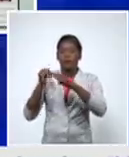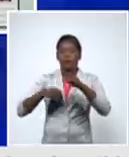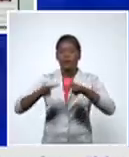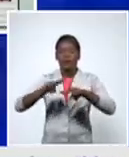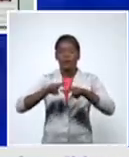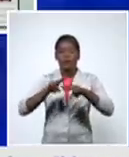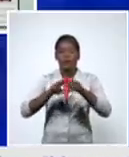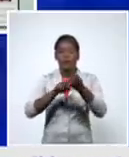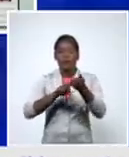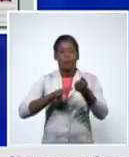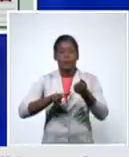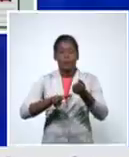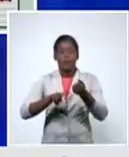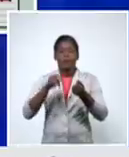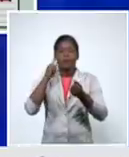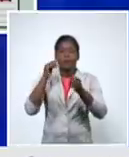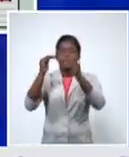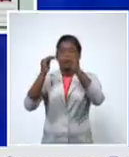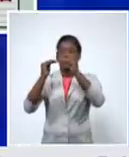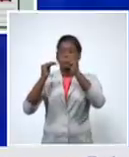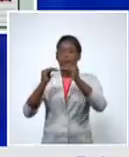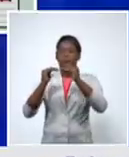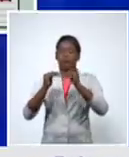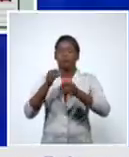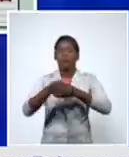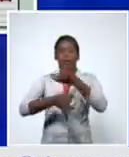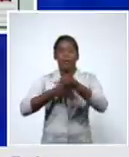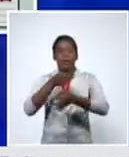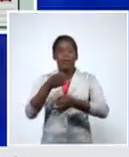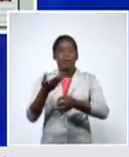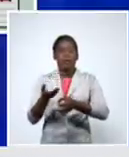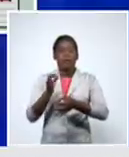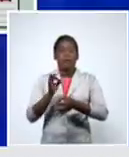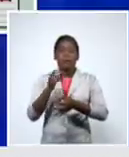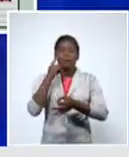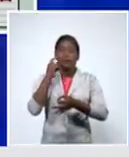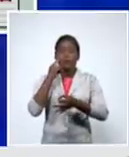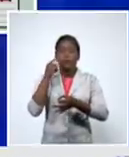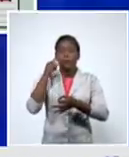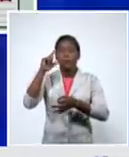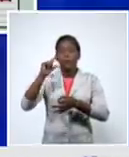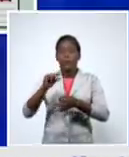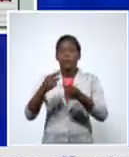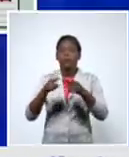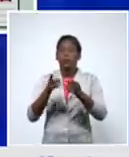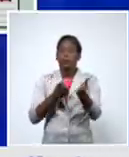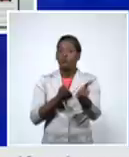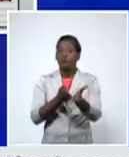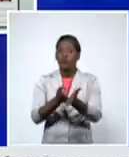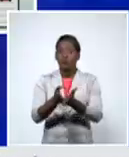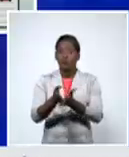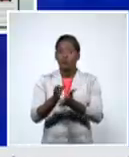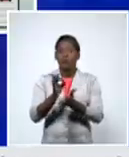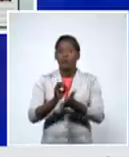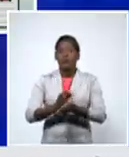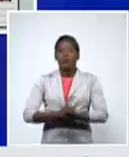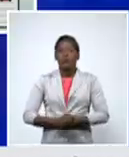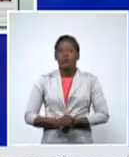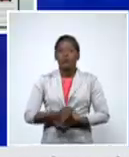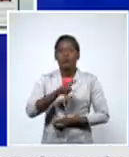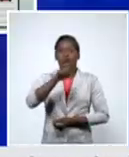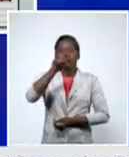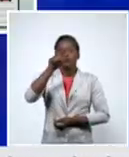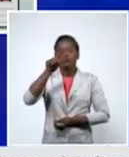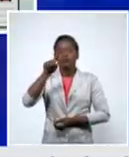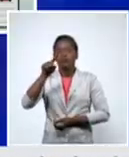tasa el número de casos discretamente inferior pero de todas formas se mantiene una meseta ahí en los últimos tres días además como